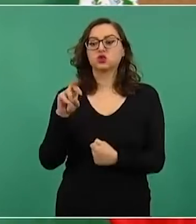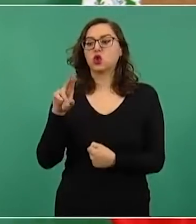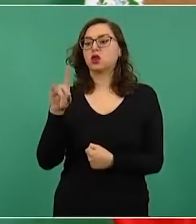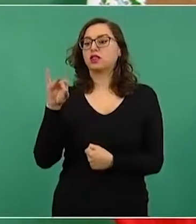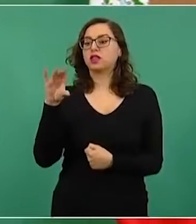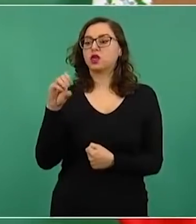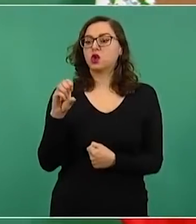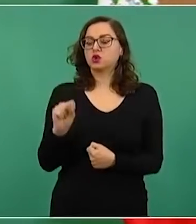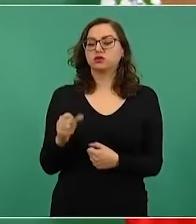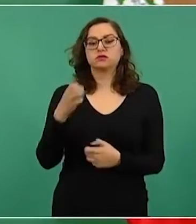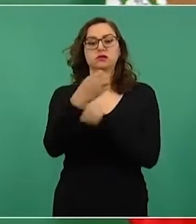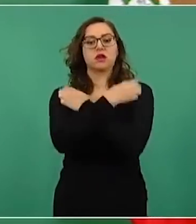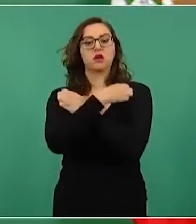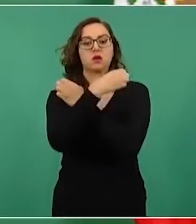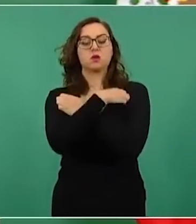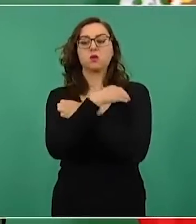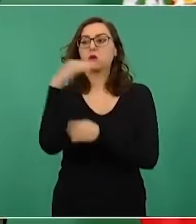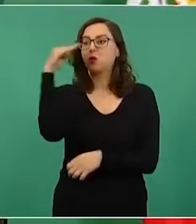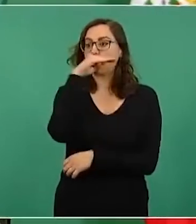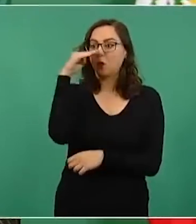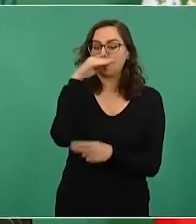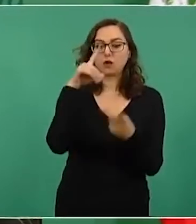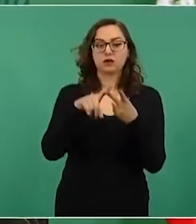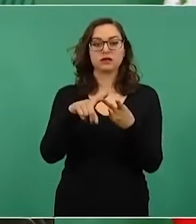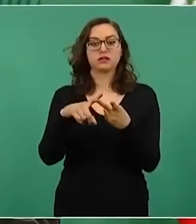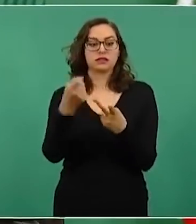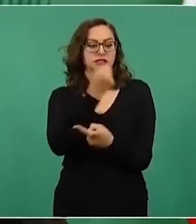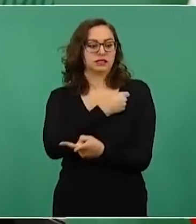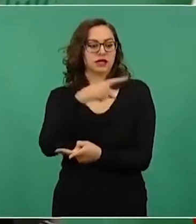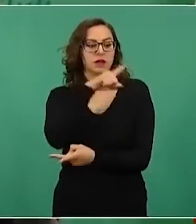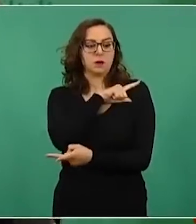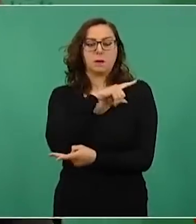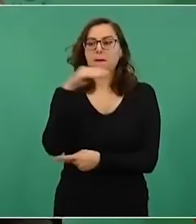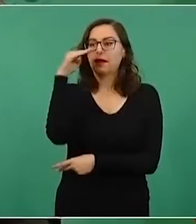la salud es gratuita,